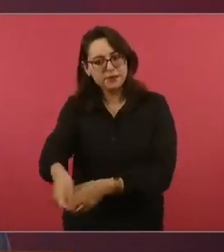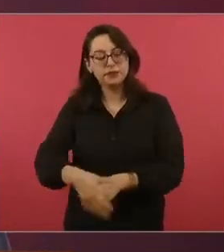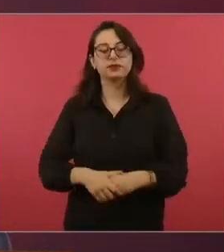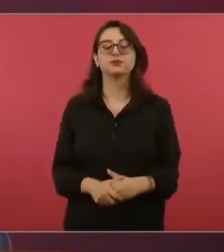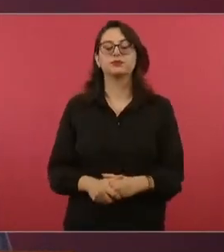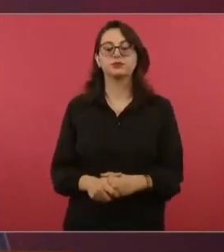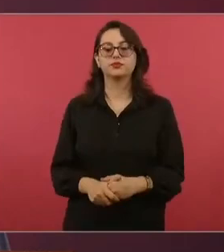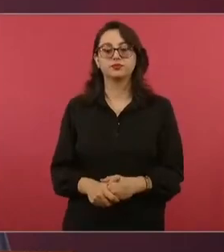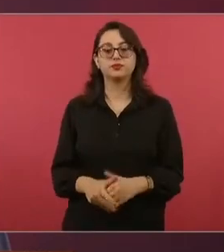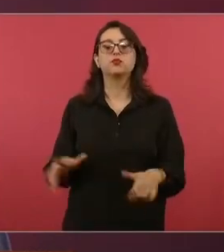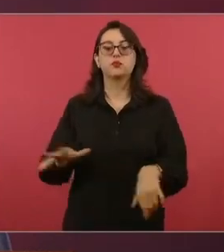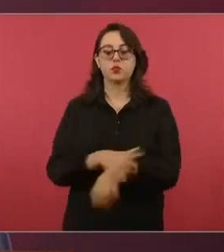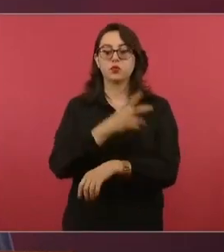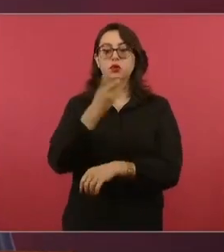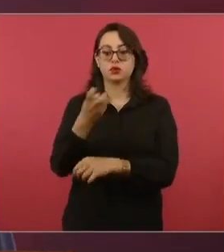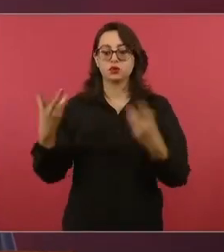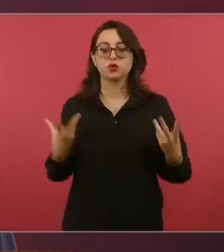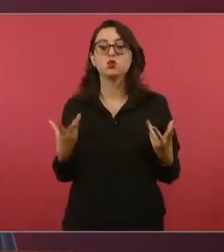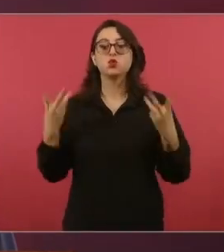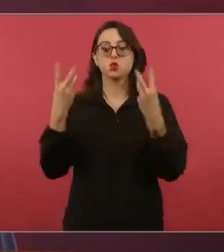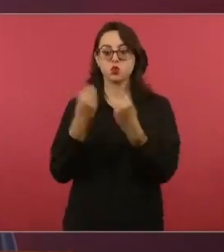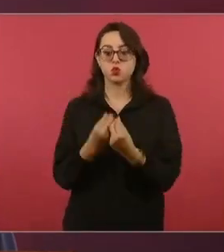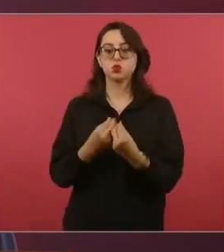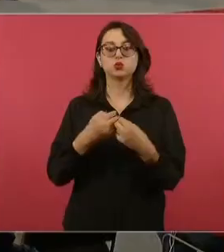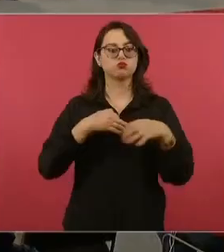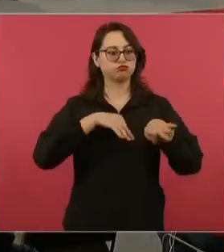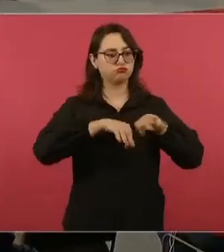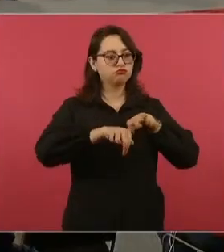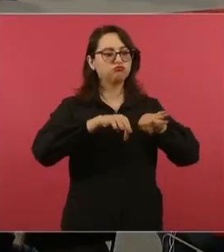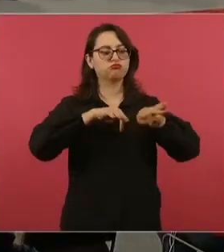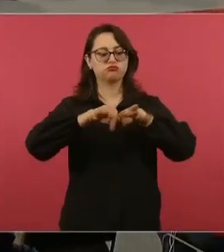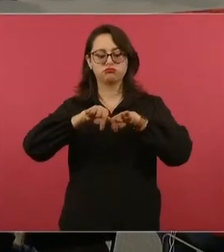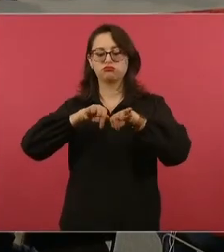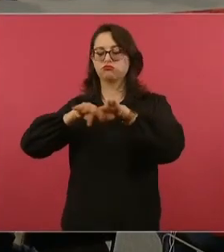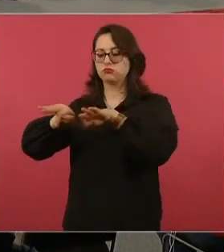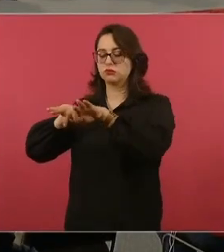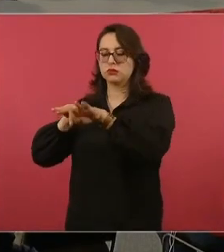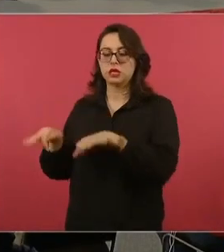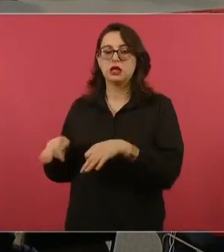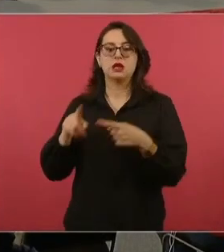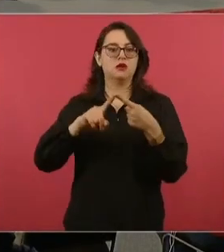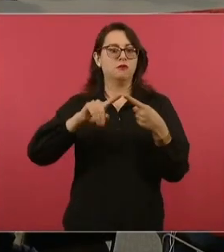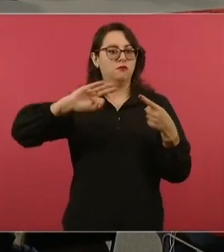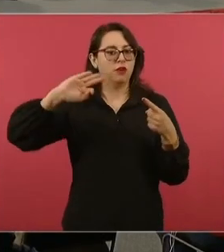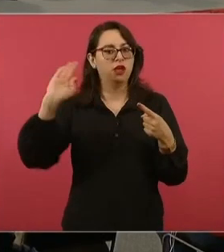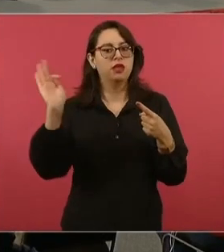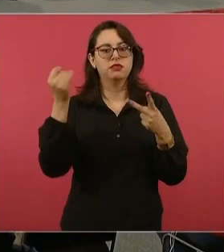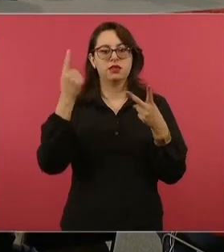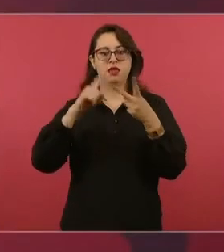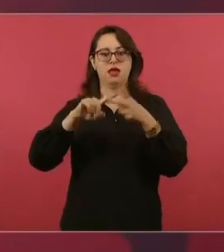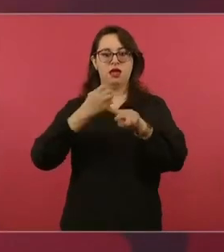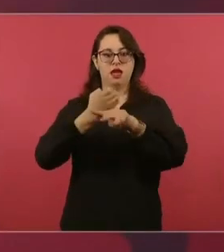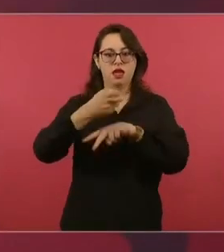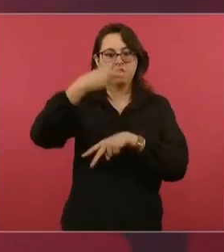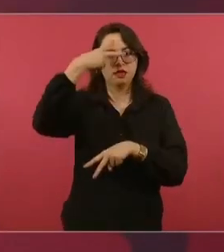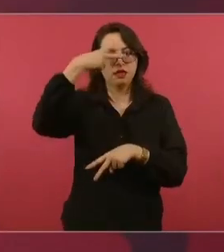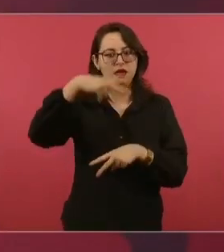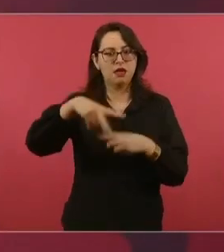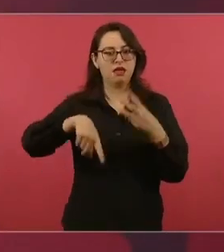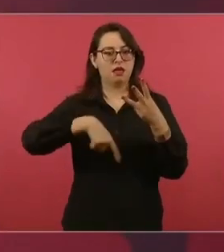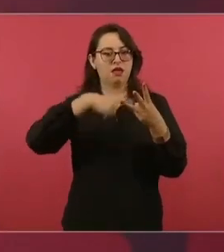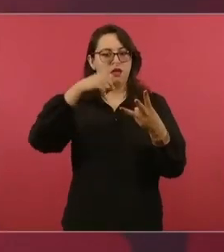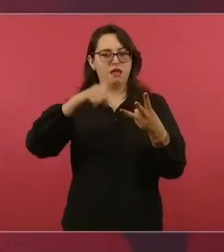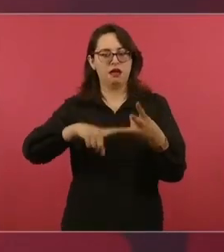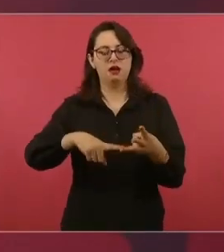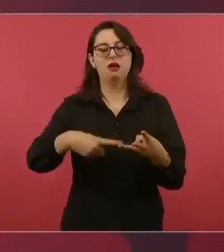Por ello, este trabajo colaborativo entre los diferentes órdenes de gobierno, federal, estatal y Ciudad de México,